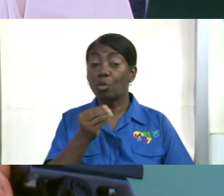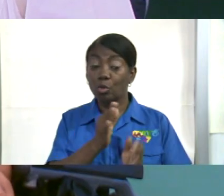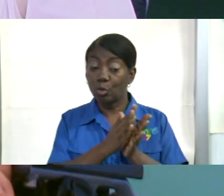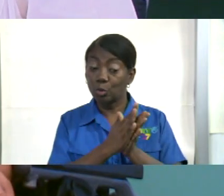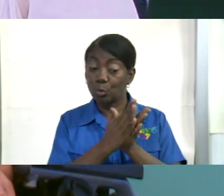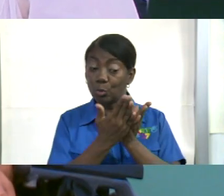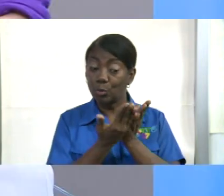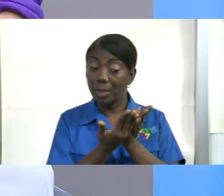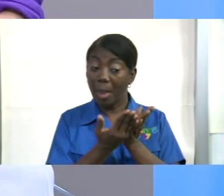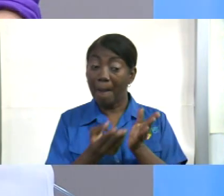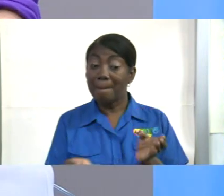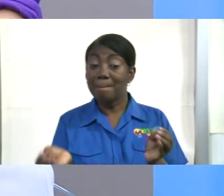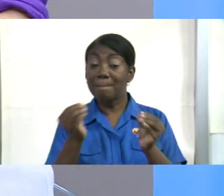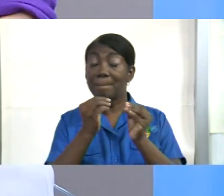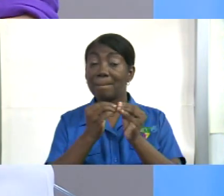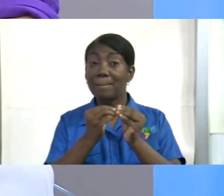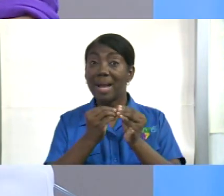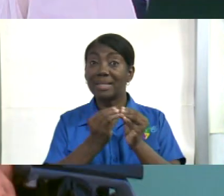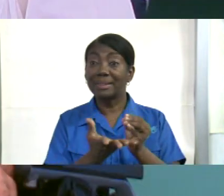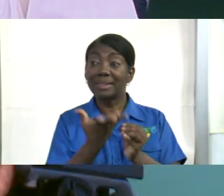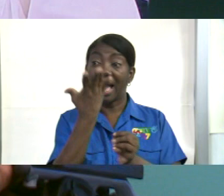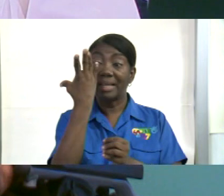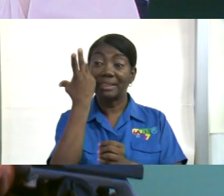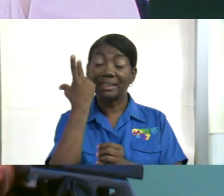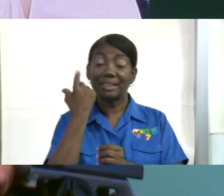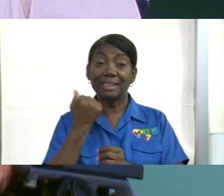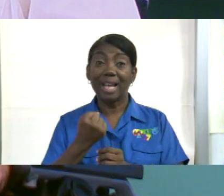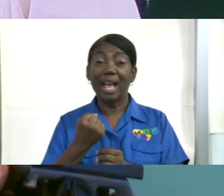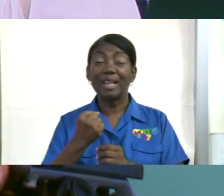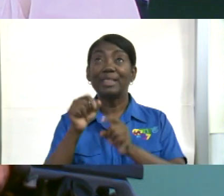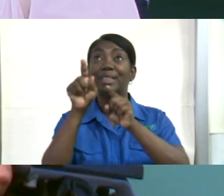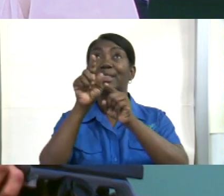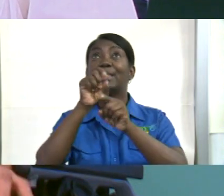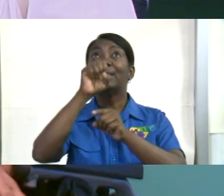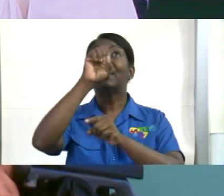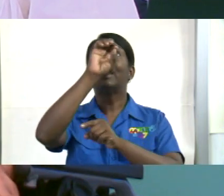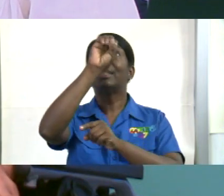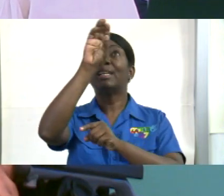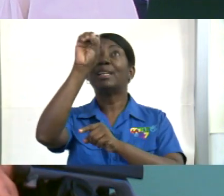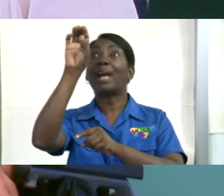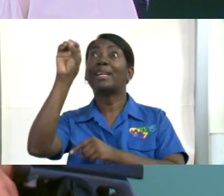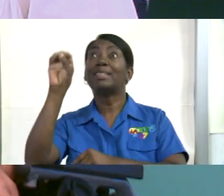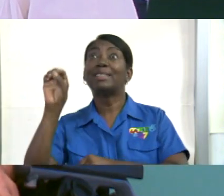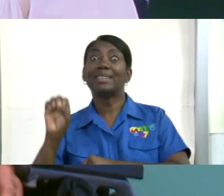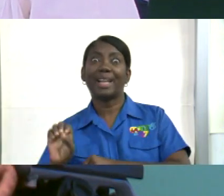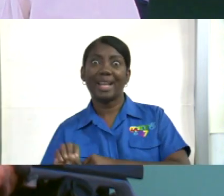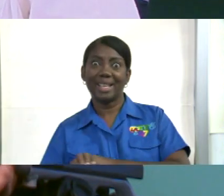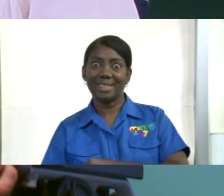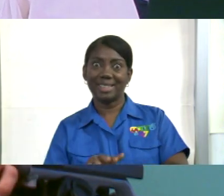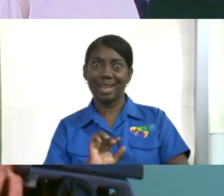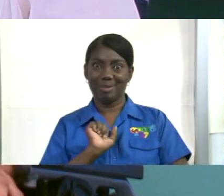allá de las estrellas. Ah. Para... leyendo. Muy bien.